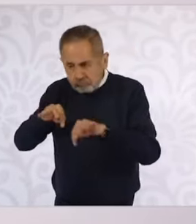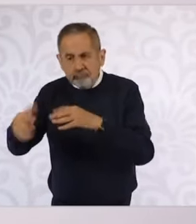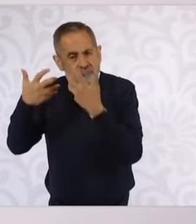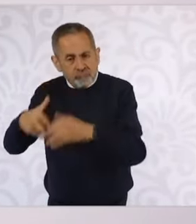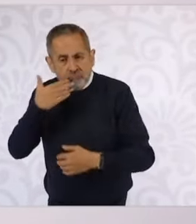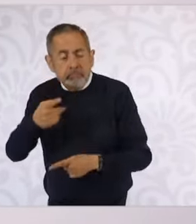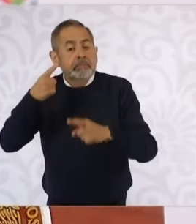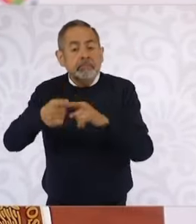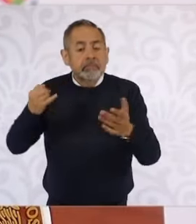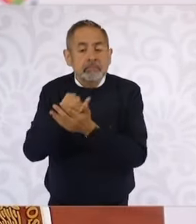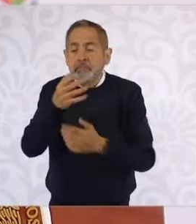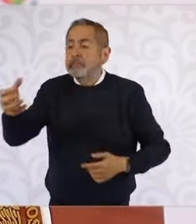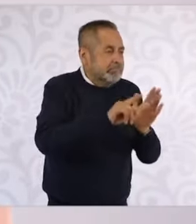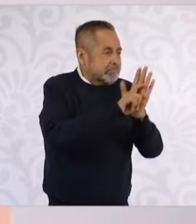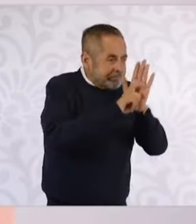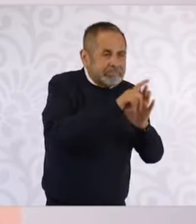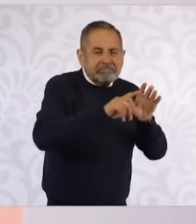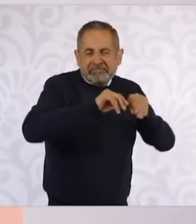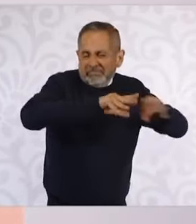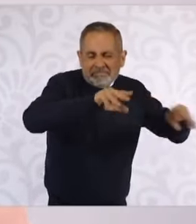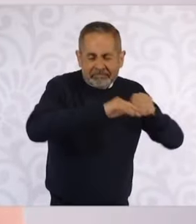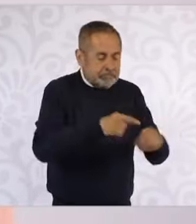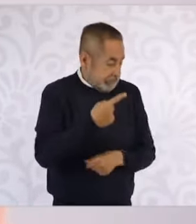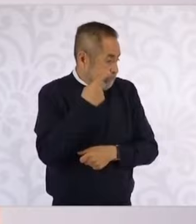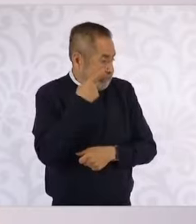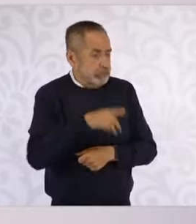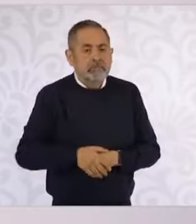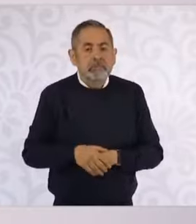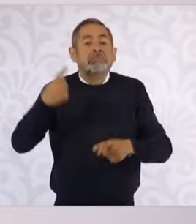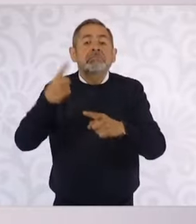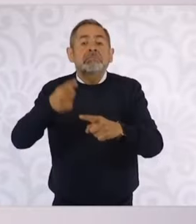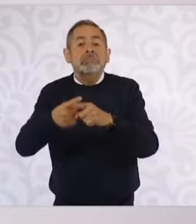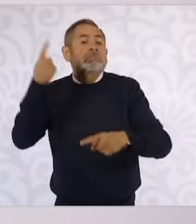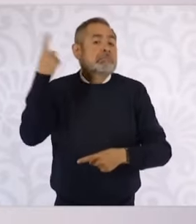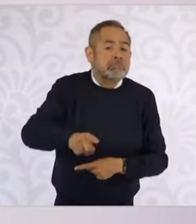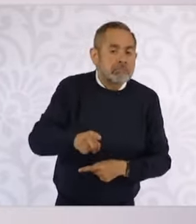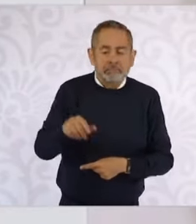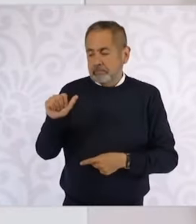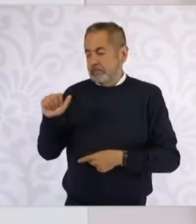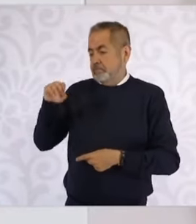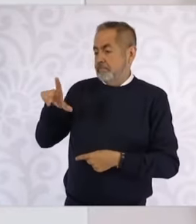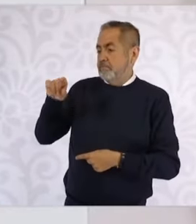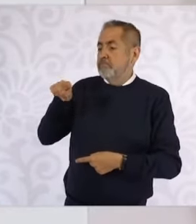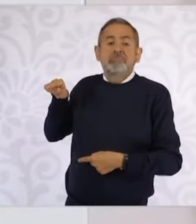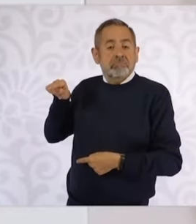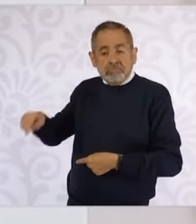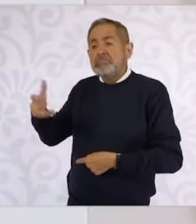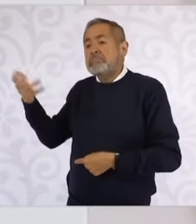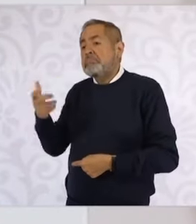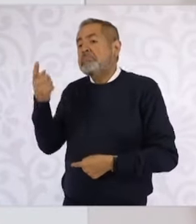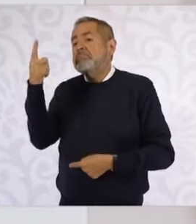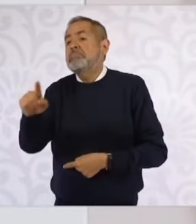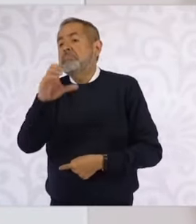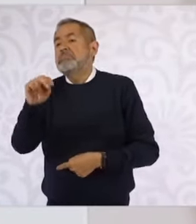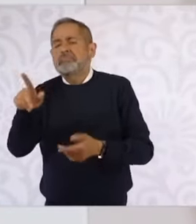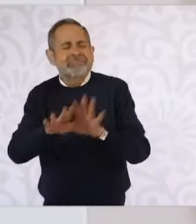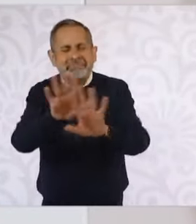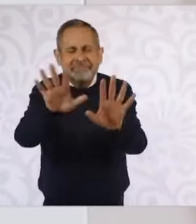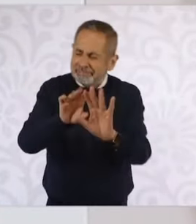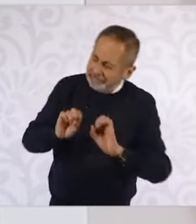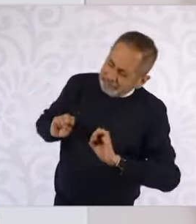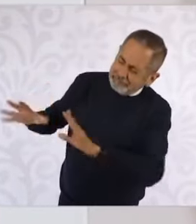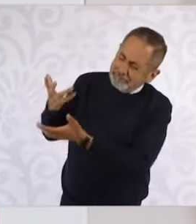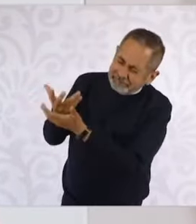¿Quién decide quién es la presidenta del Senado? AMLO decidió quién es la presidenta de la Comisión. Déjenos descansar,